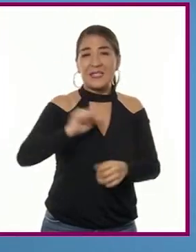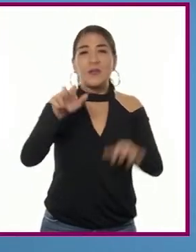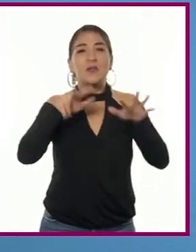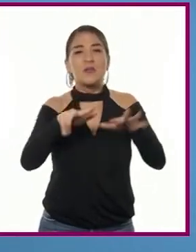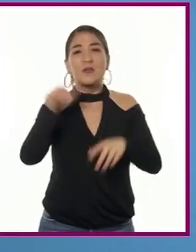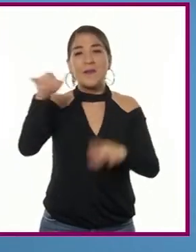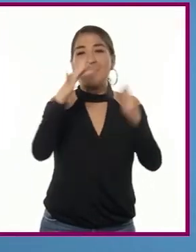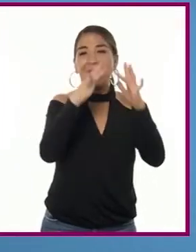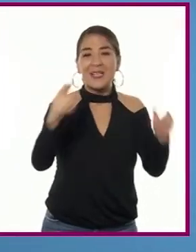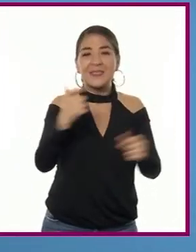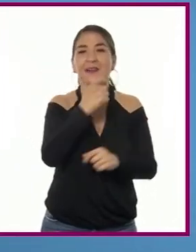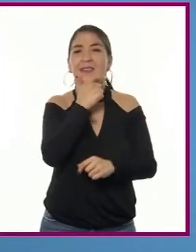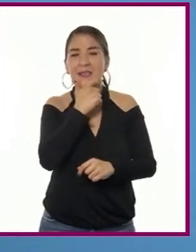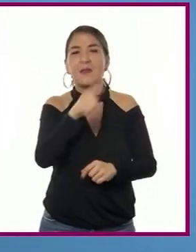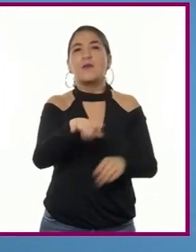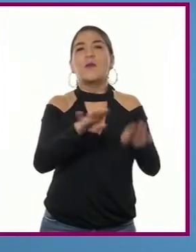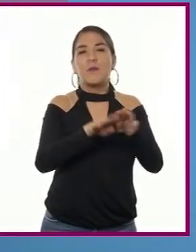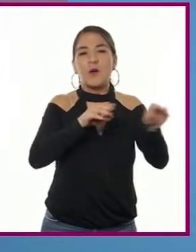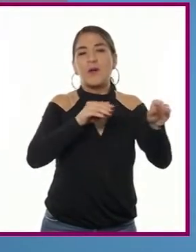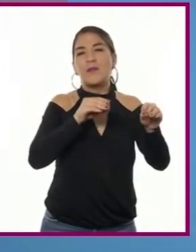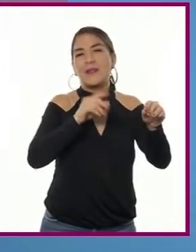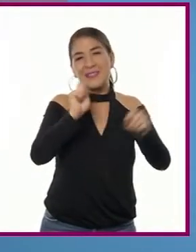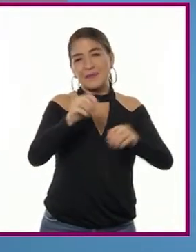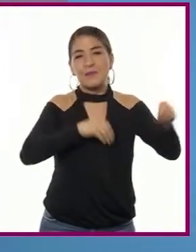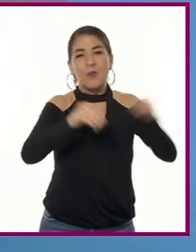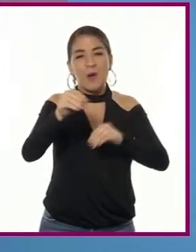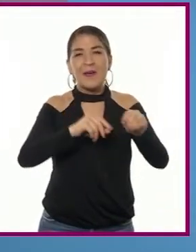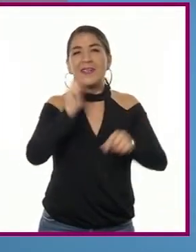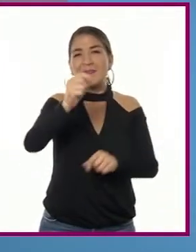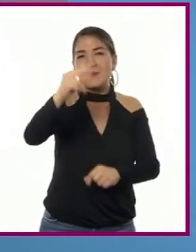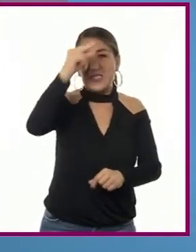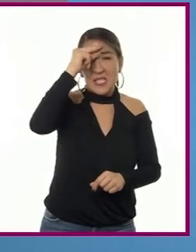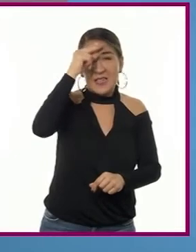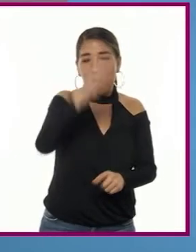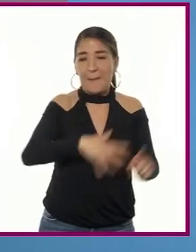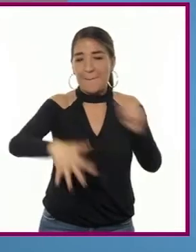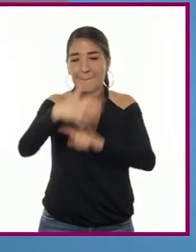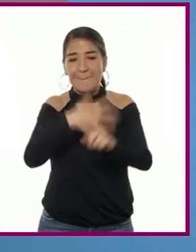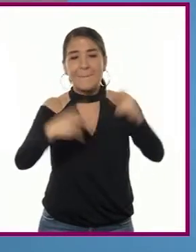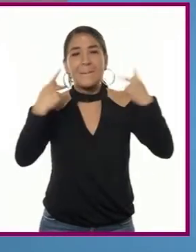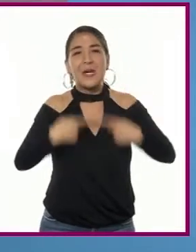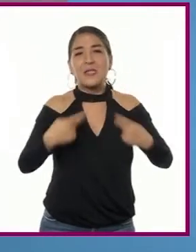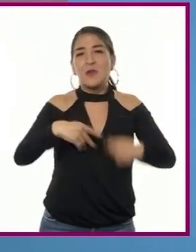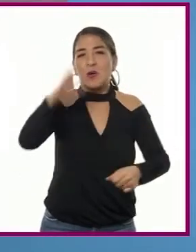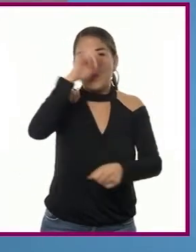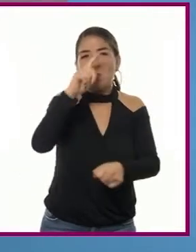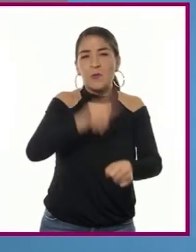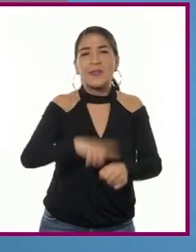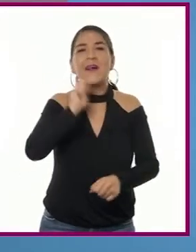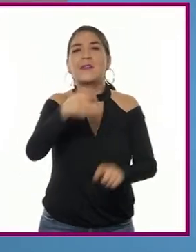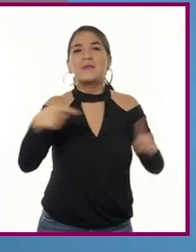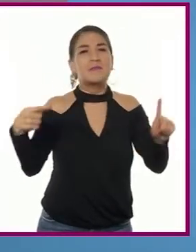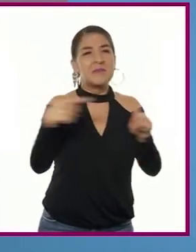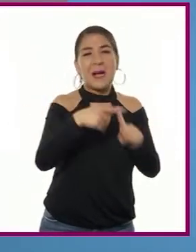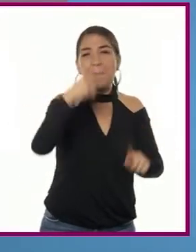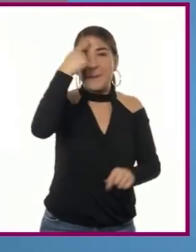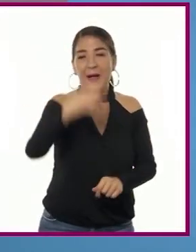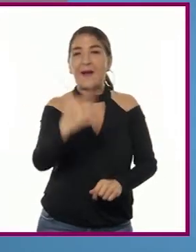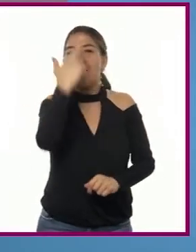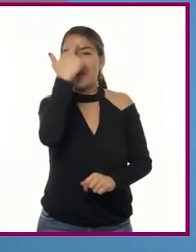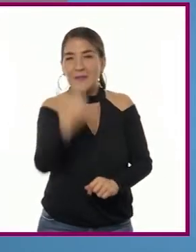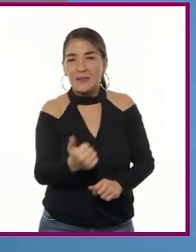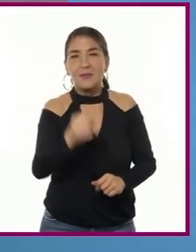Inglaterra el movimiento de la Ilustración, un movimiento intelectual y cultural que abogaba por la primacía de la razón,